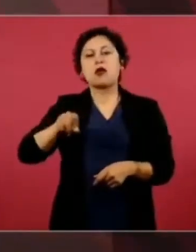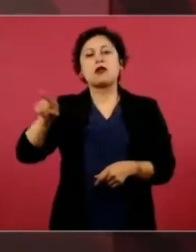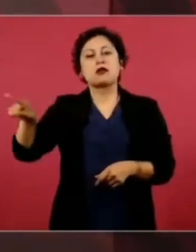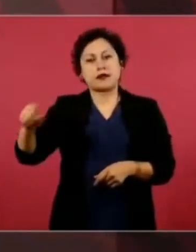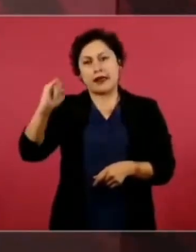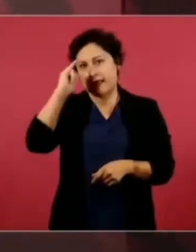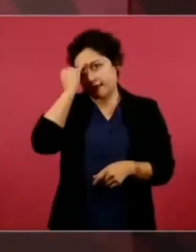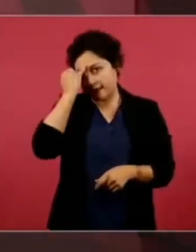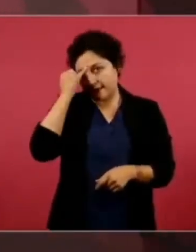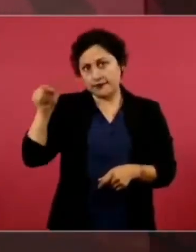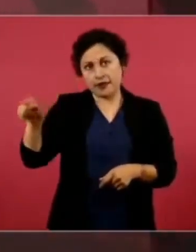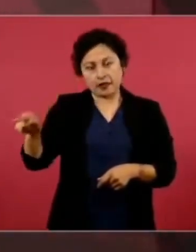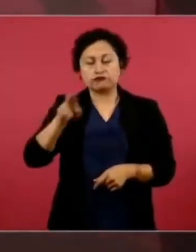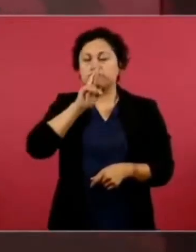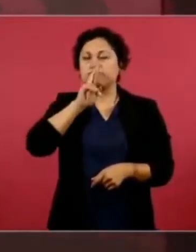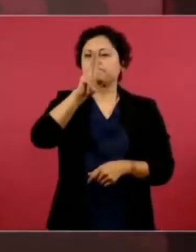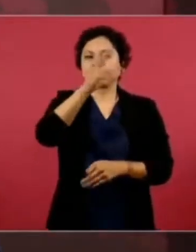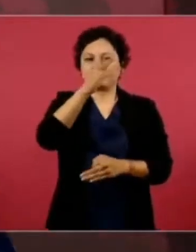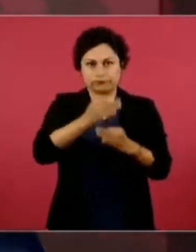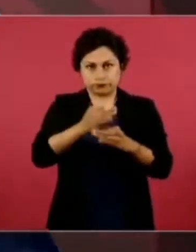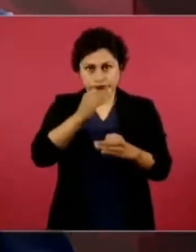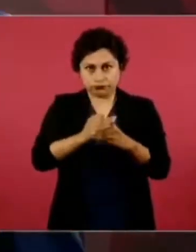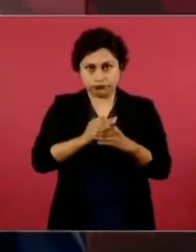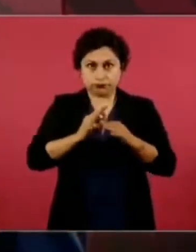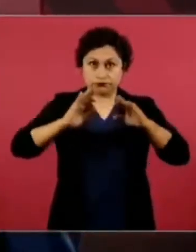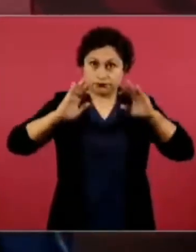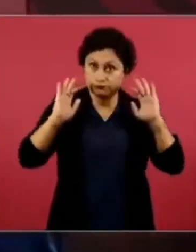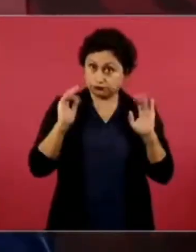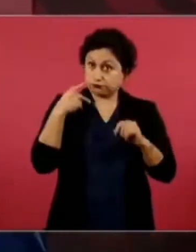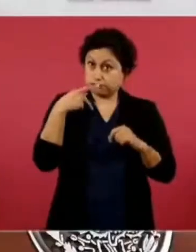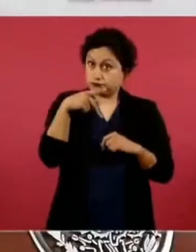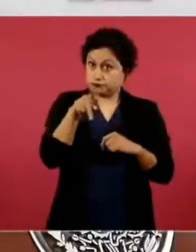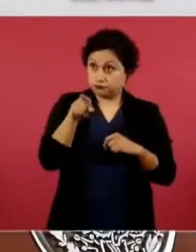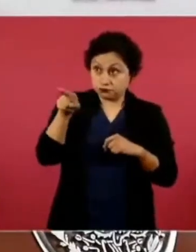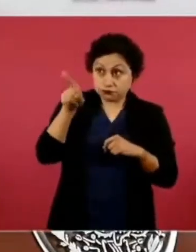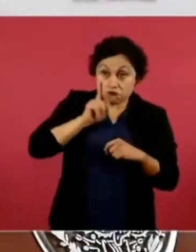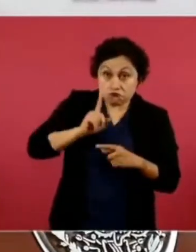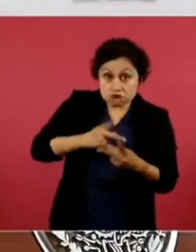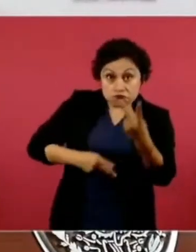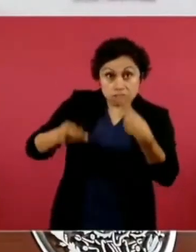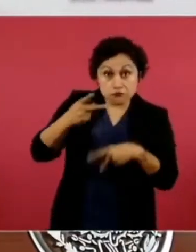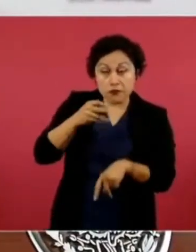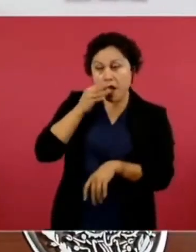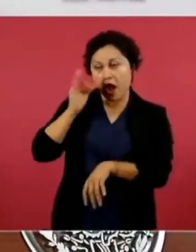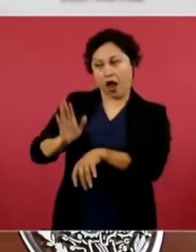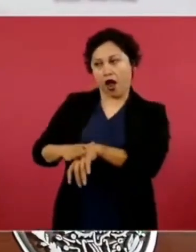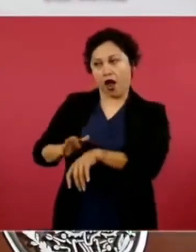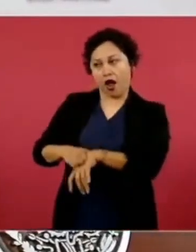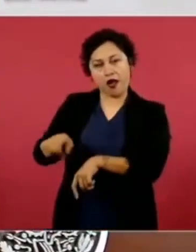Pero que se prepare el ministro Modi, que es nuestro amigo,